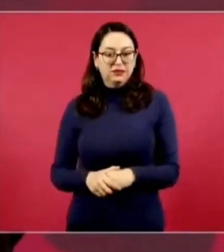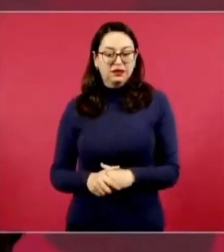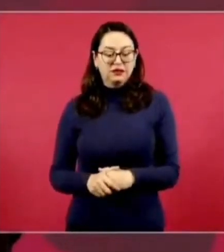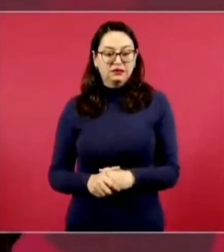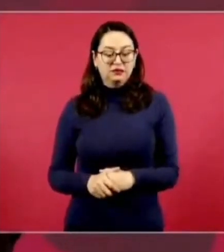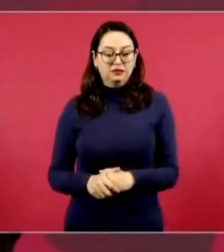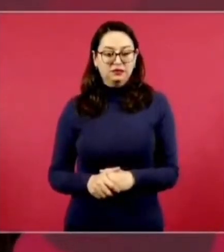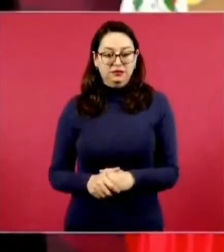dejaron mis padres